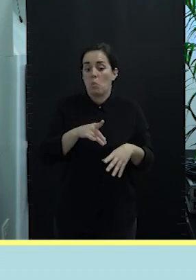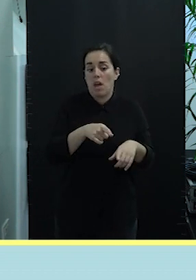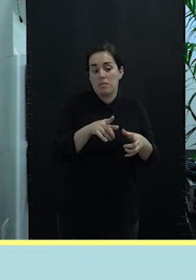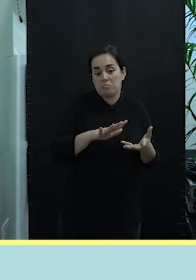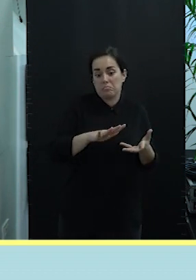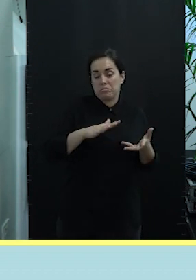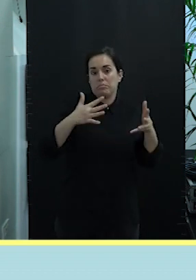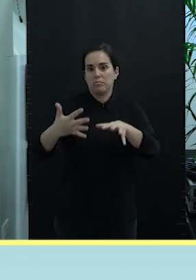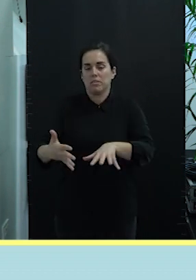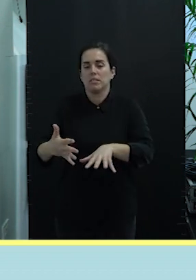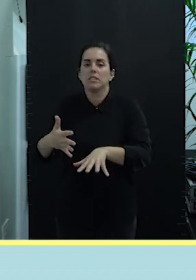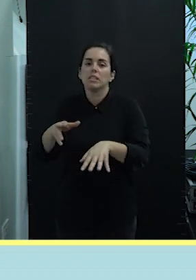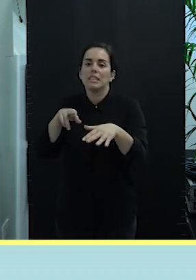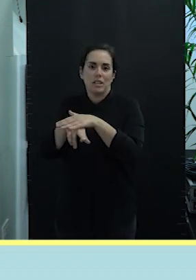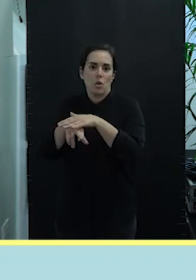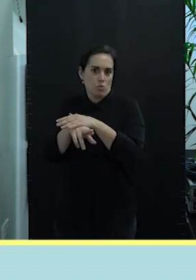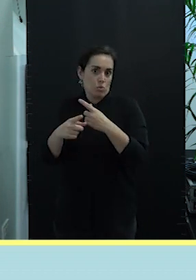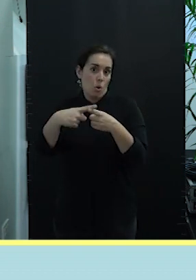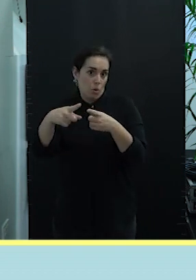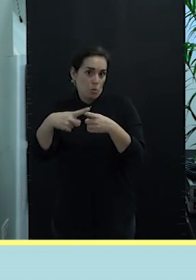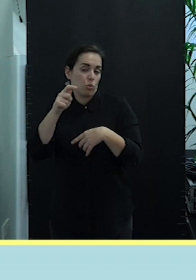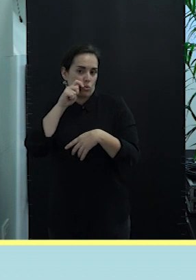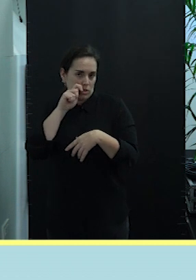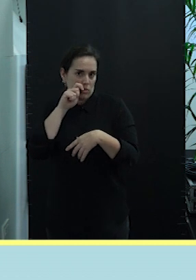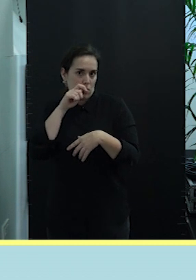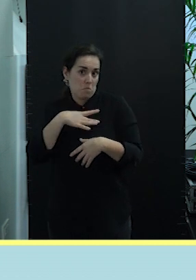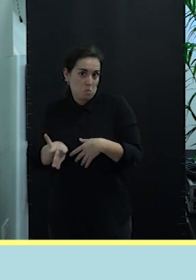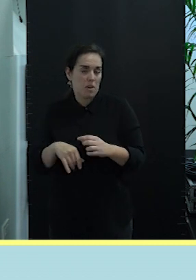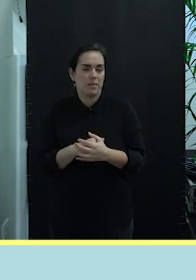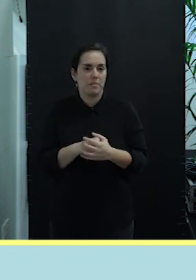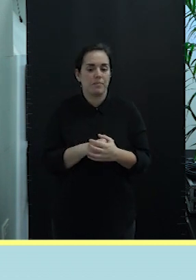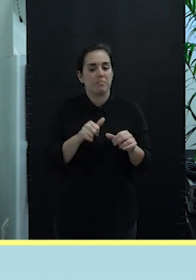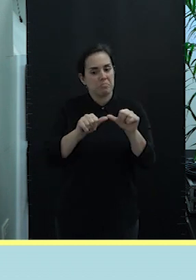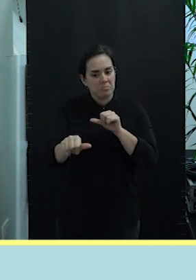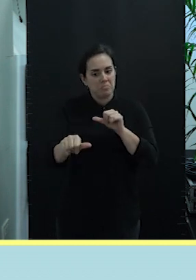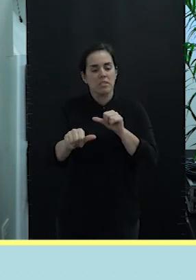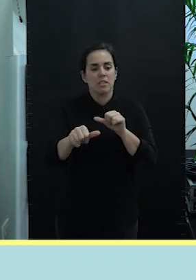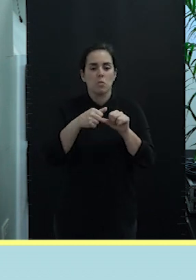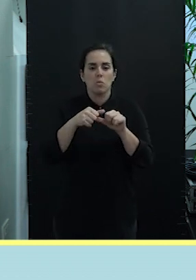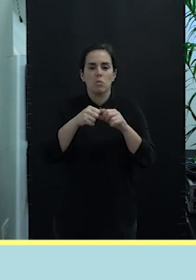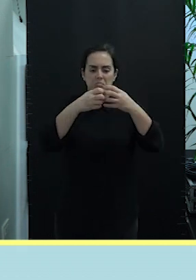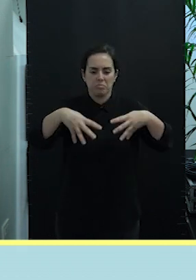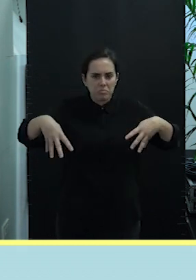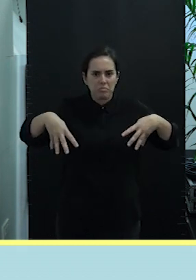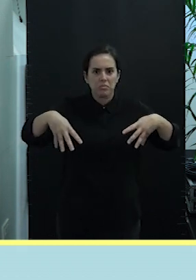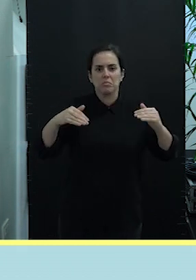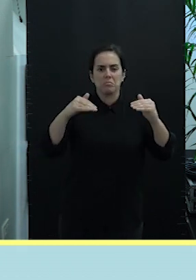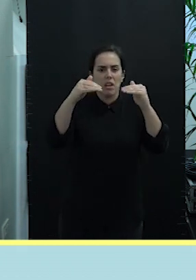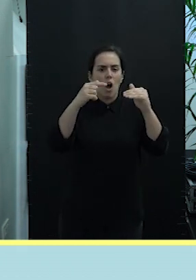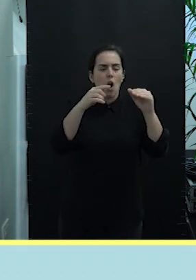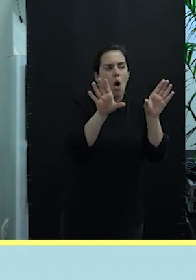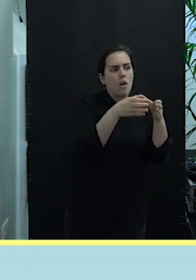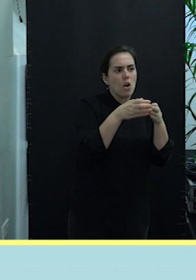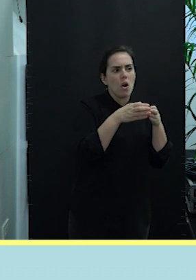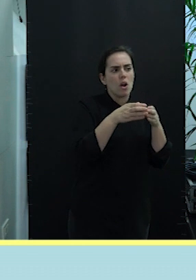convertidos en recursos y productos turísticos. A partir de ahí, se hizo una composición de los organigramas de las cofradías, unas fichas